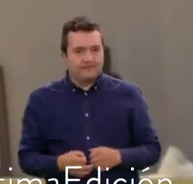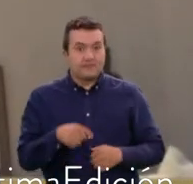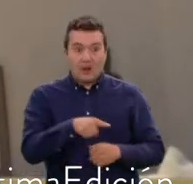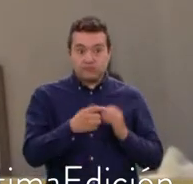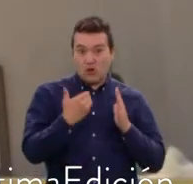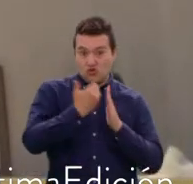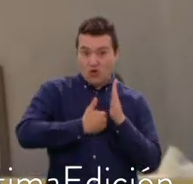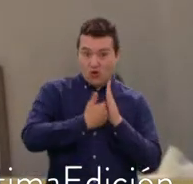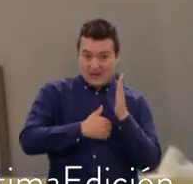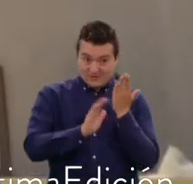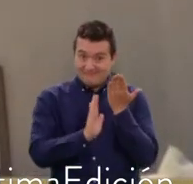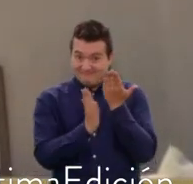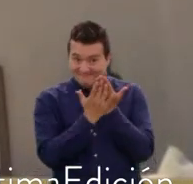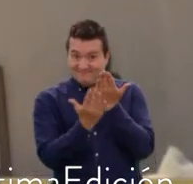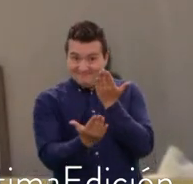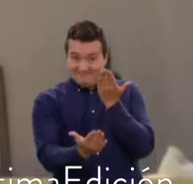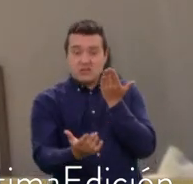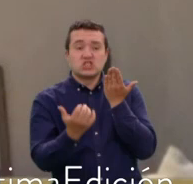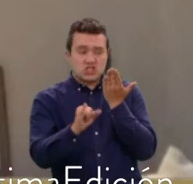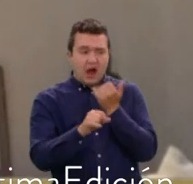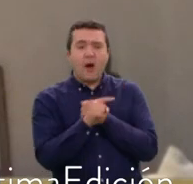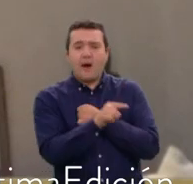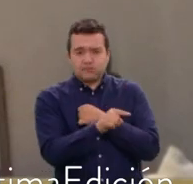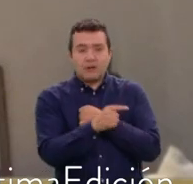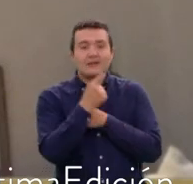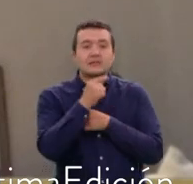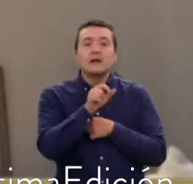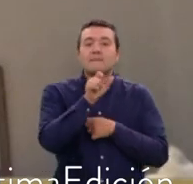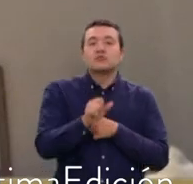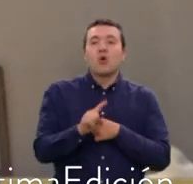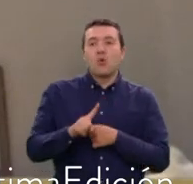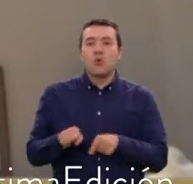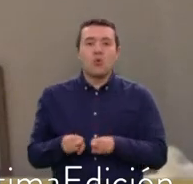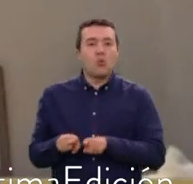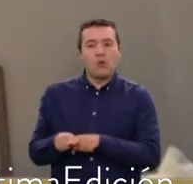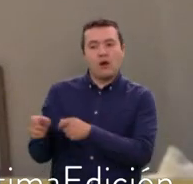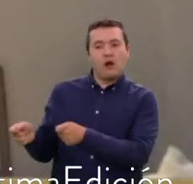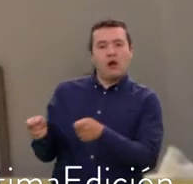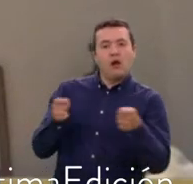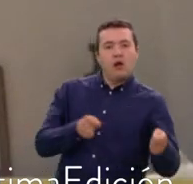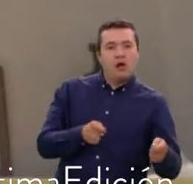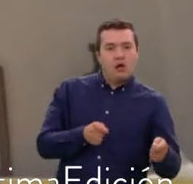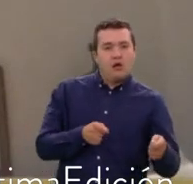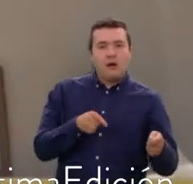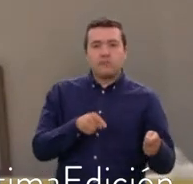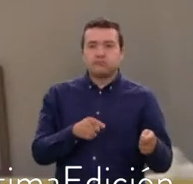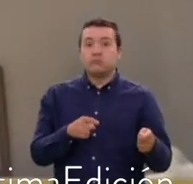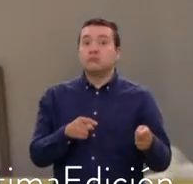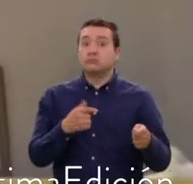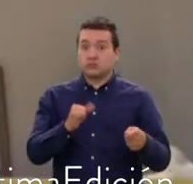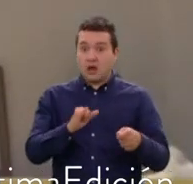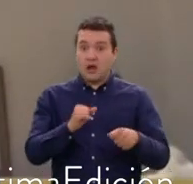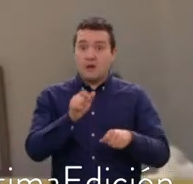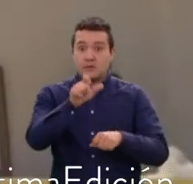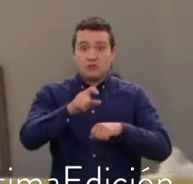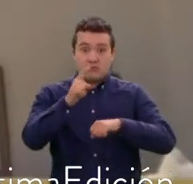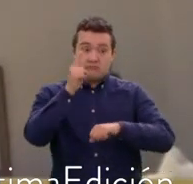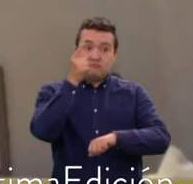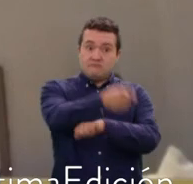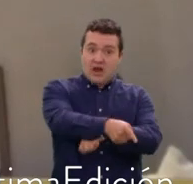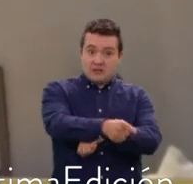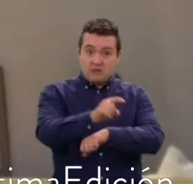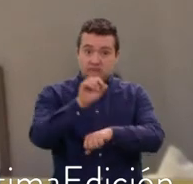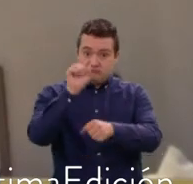anexados, está claramente como en uno por lo menos tenían una orden de captura, orden de captura que